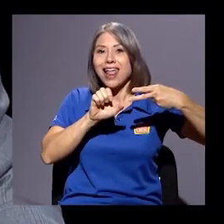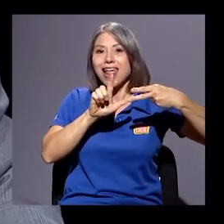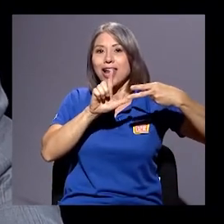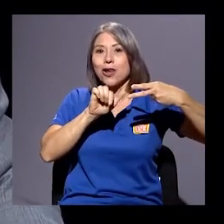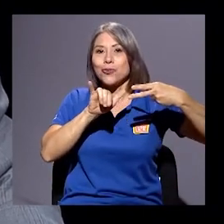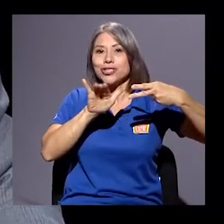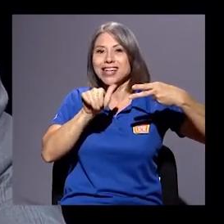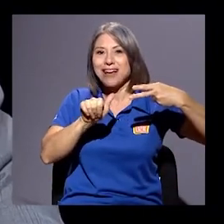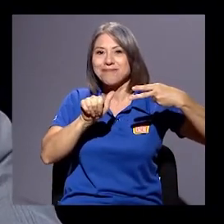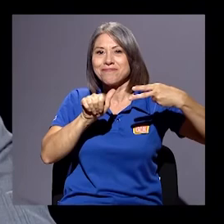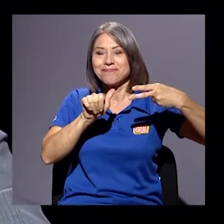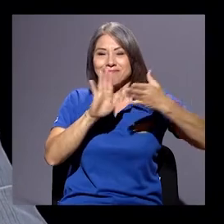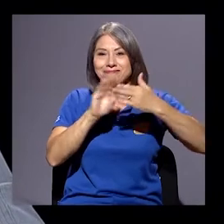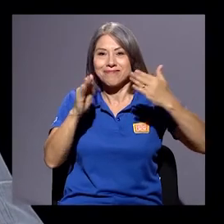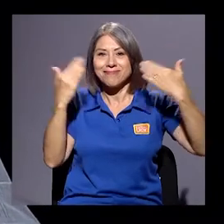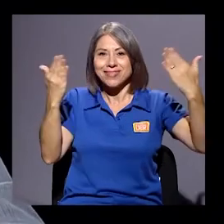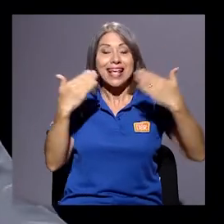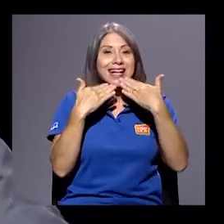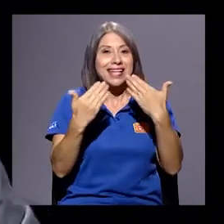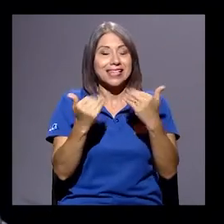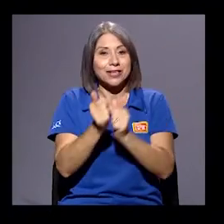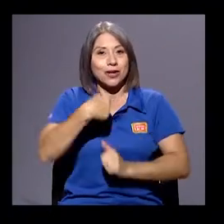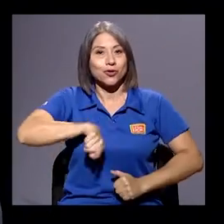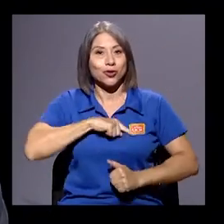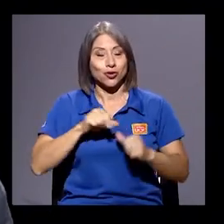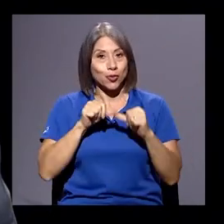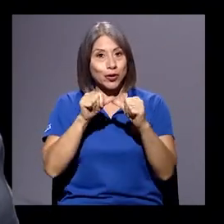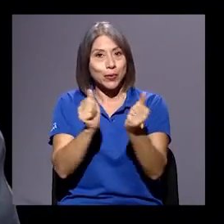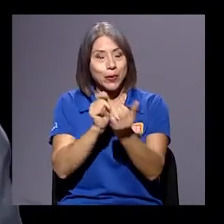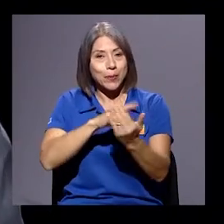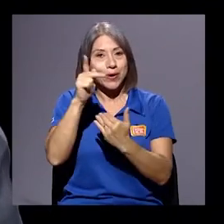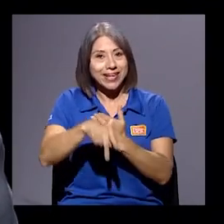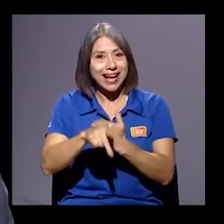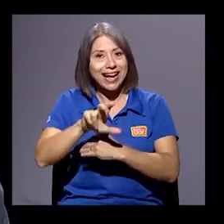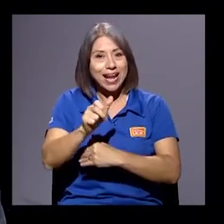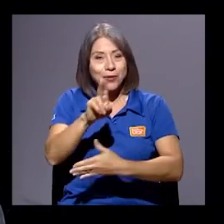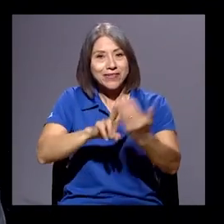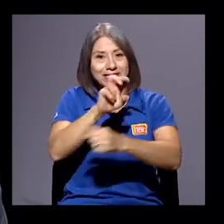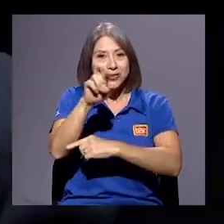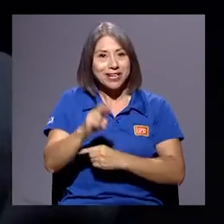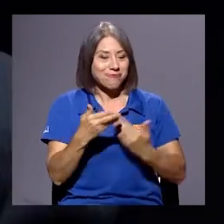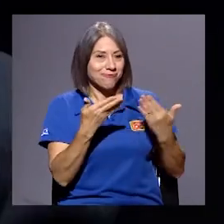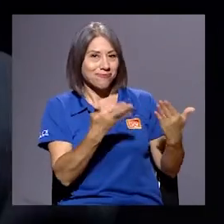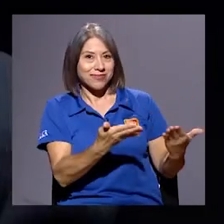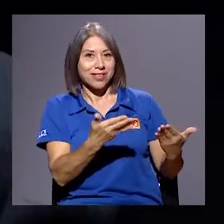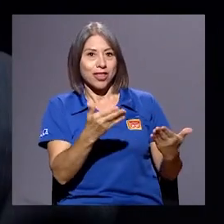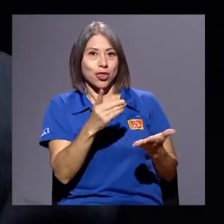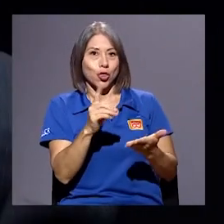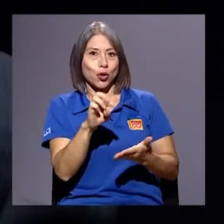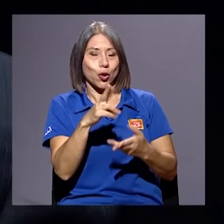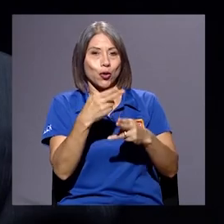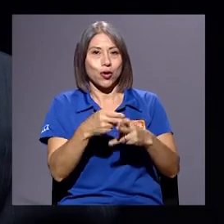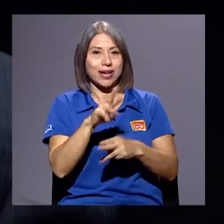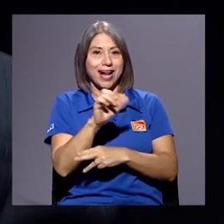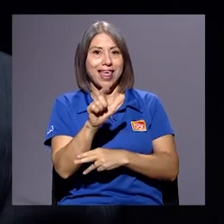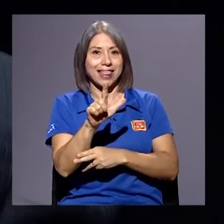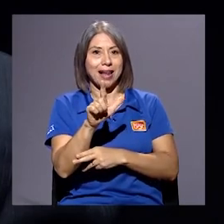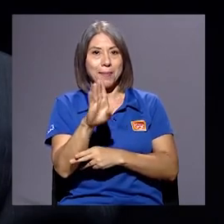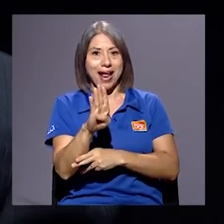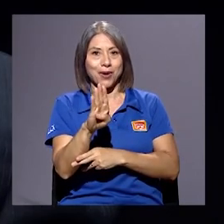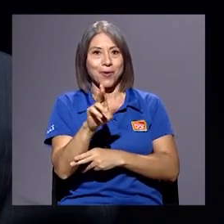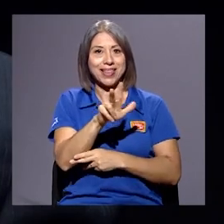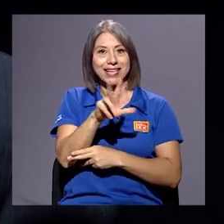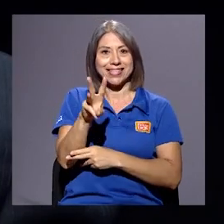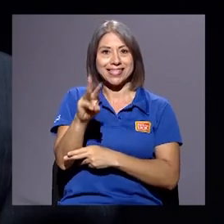Gracias por estar con nosotros. Sigue la programación del canal Universidad de Costa Rica. Tuvimos el gusto de tener al Dr. Randall Blanco en 360. Buena nota.